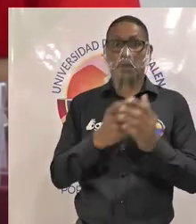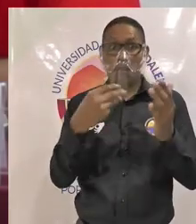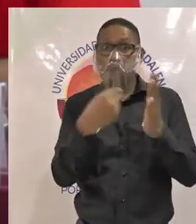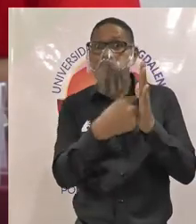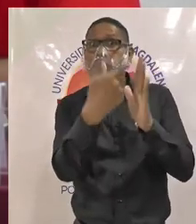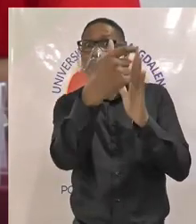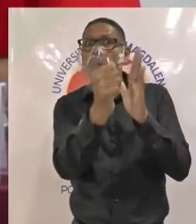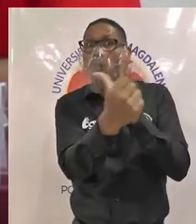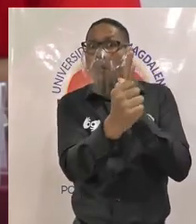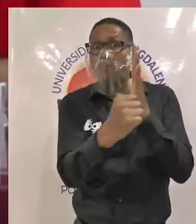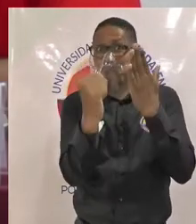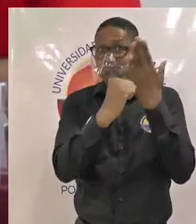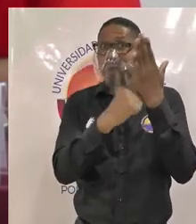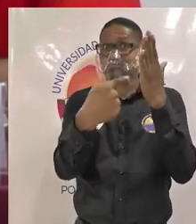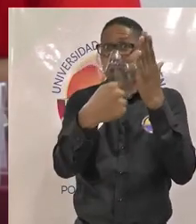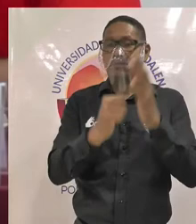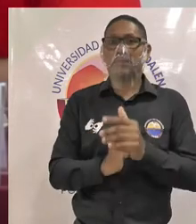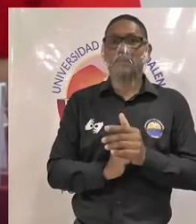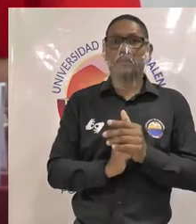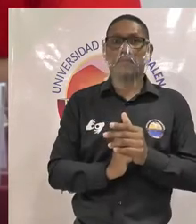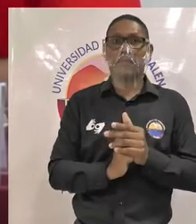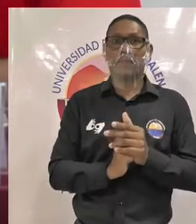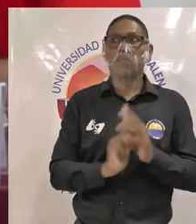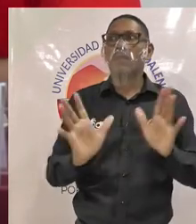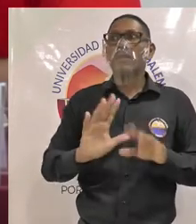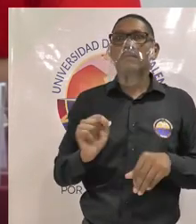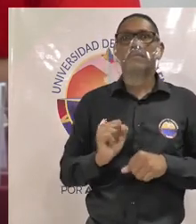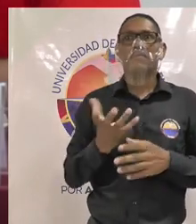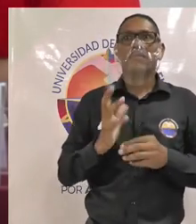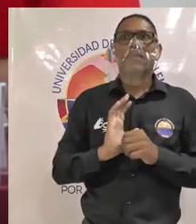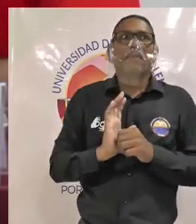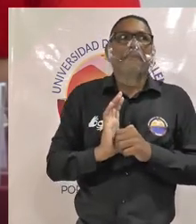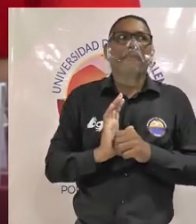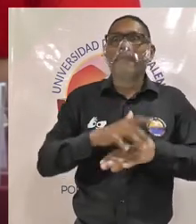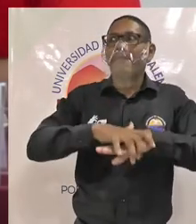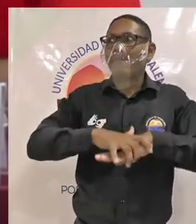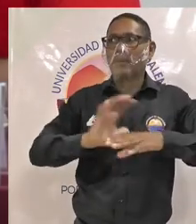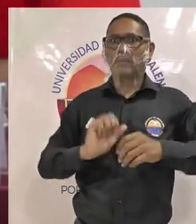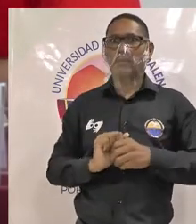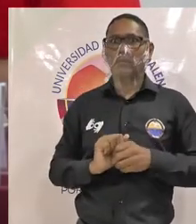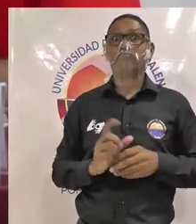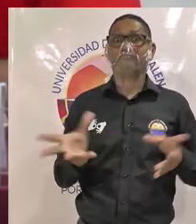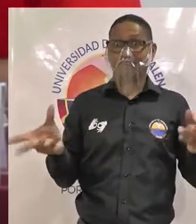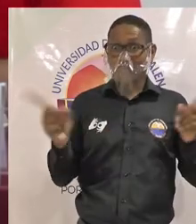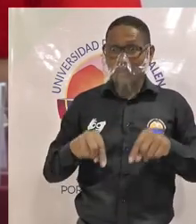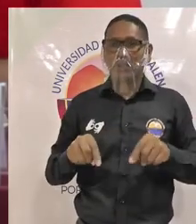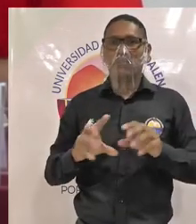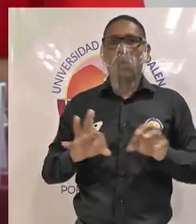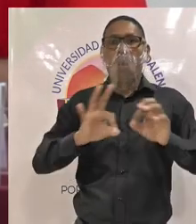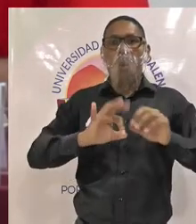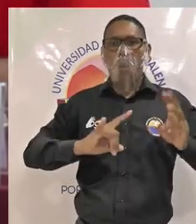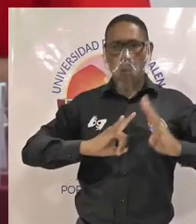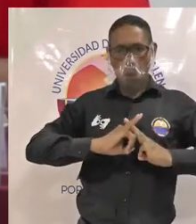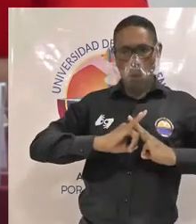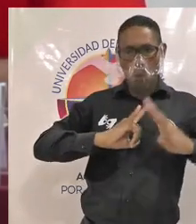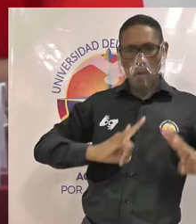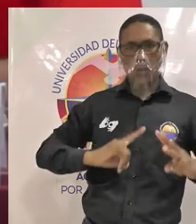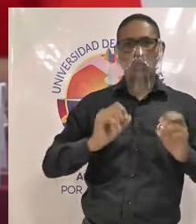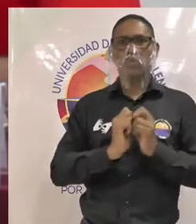Académicos así mismo no solamente el inglés sino que en la Universidad del Magdalena estalle una cultura